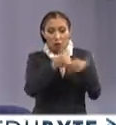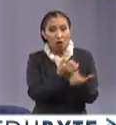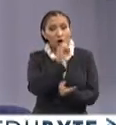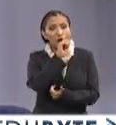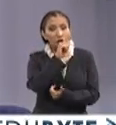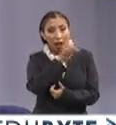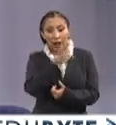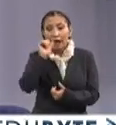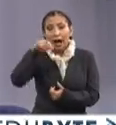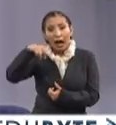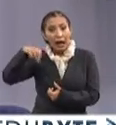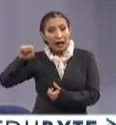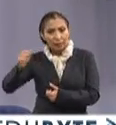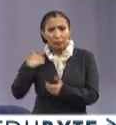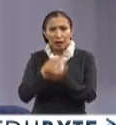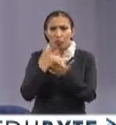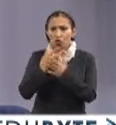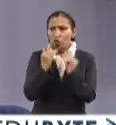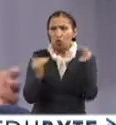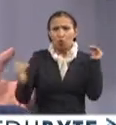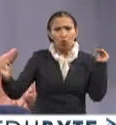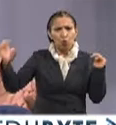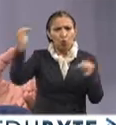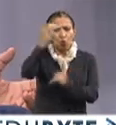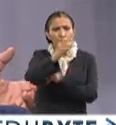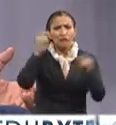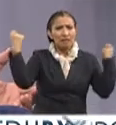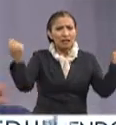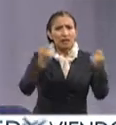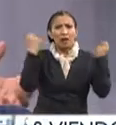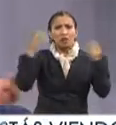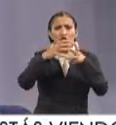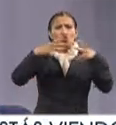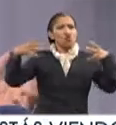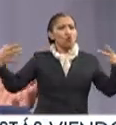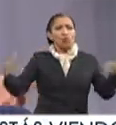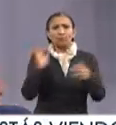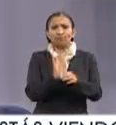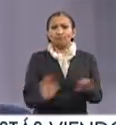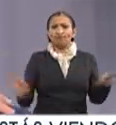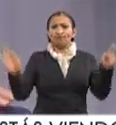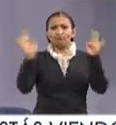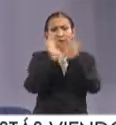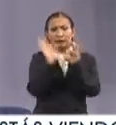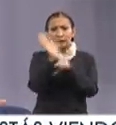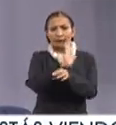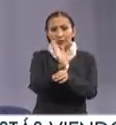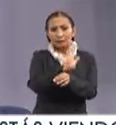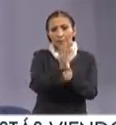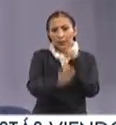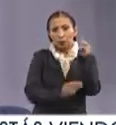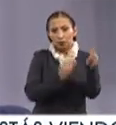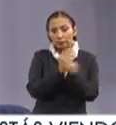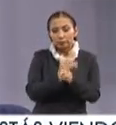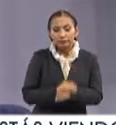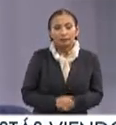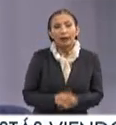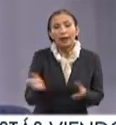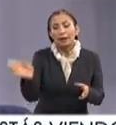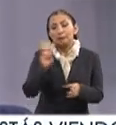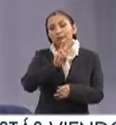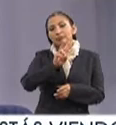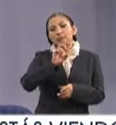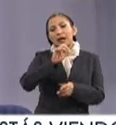de Cannes, de los festivales de Sundance, de los festivales más importantes del mundo, de